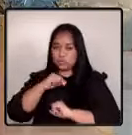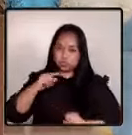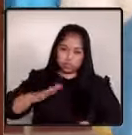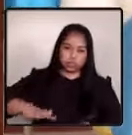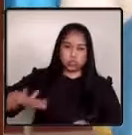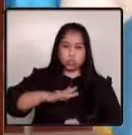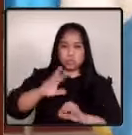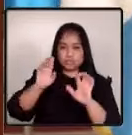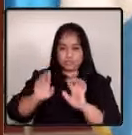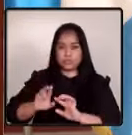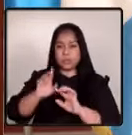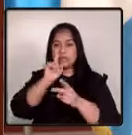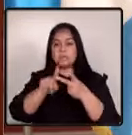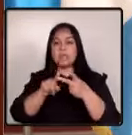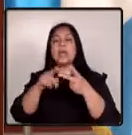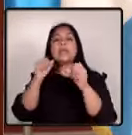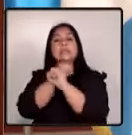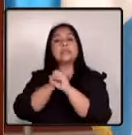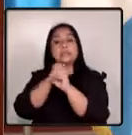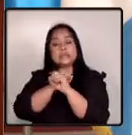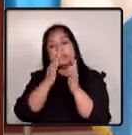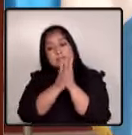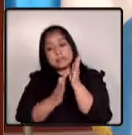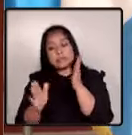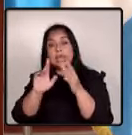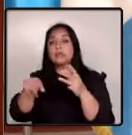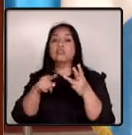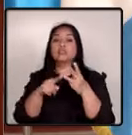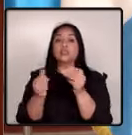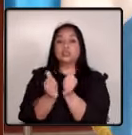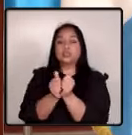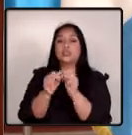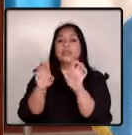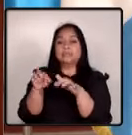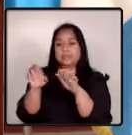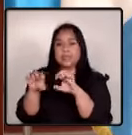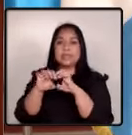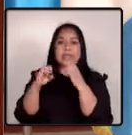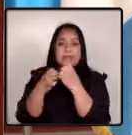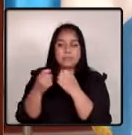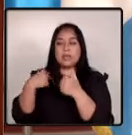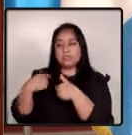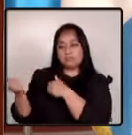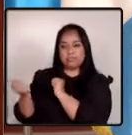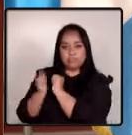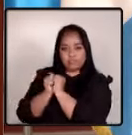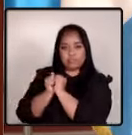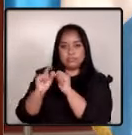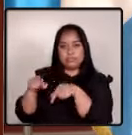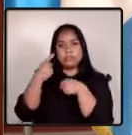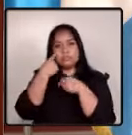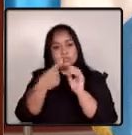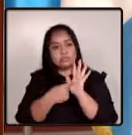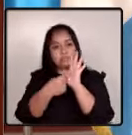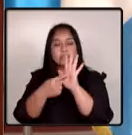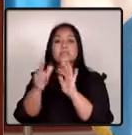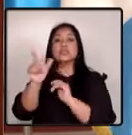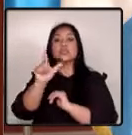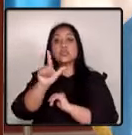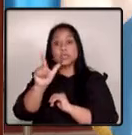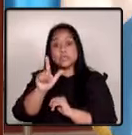y las estrategias y el plan junto con el personal, el equipo que me va a acompañar se presentará el día lunes